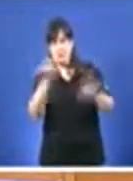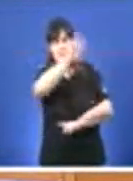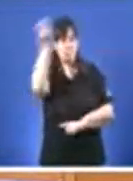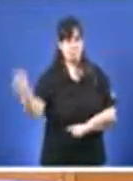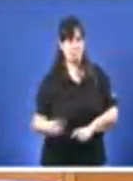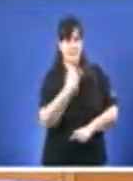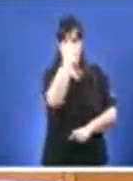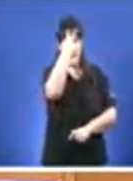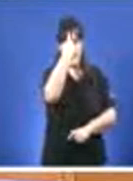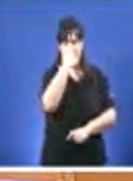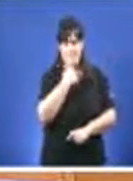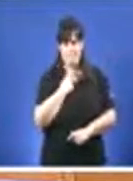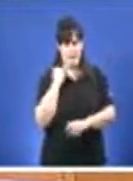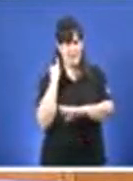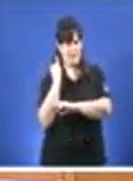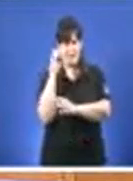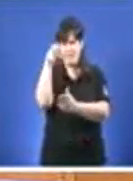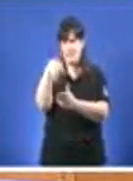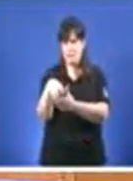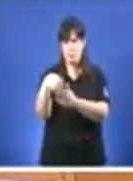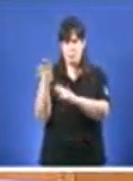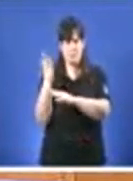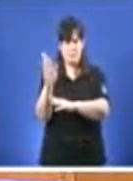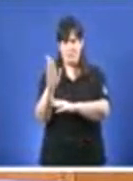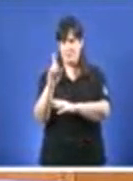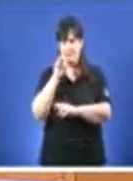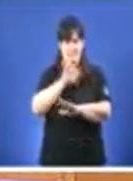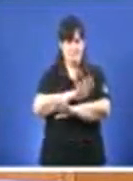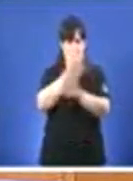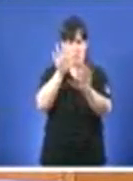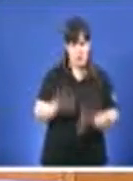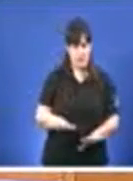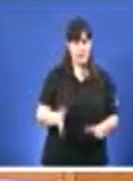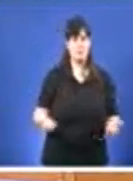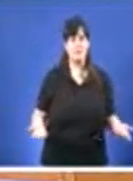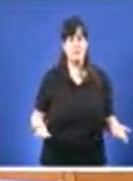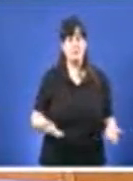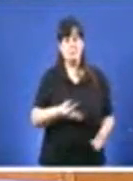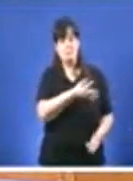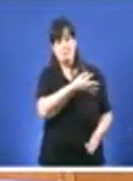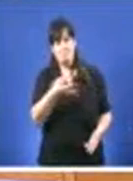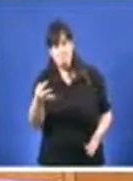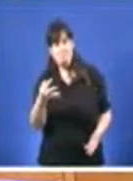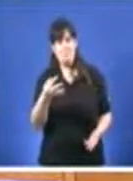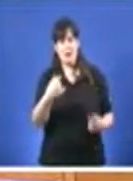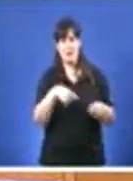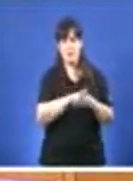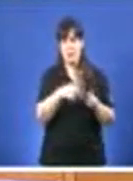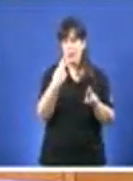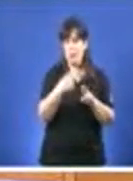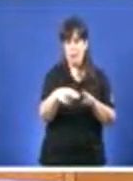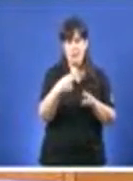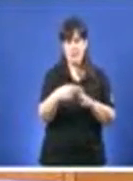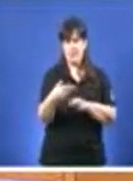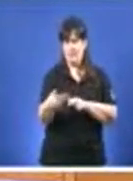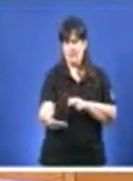das institucións españolas da vida pública, ou con máximo despresticio da política e a